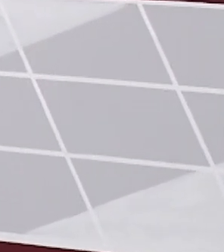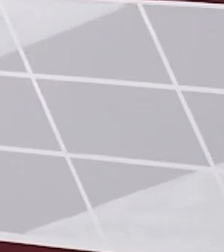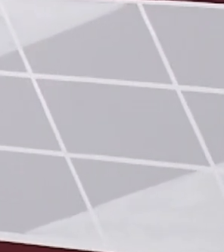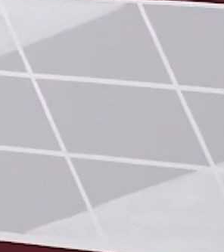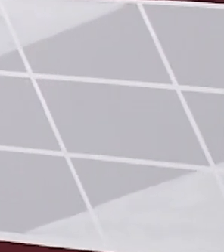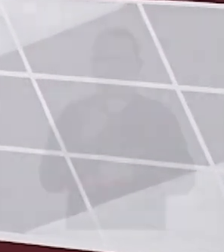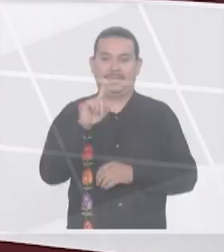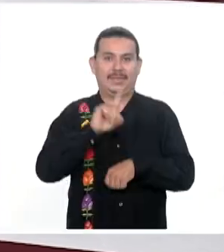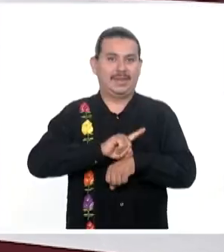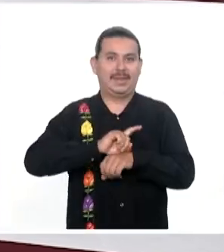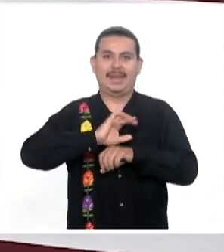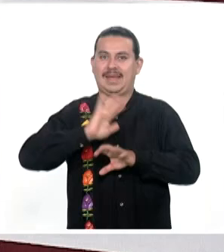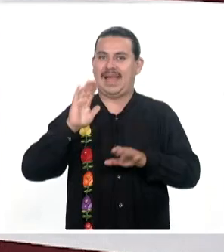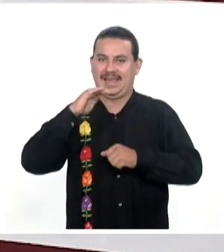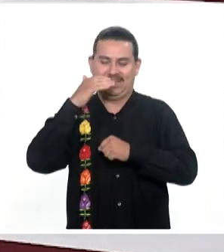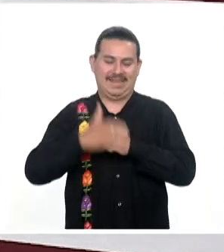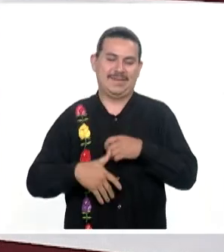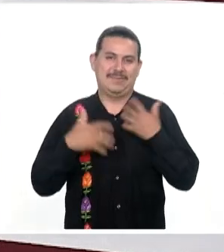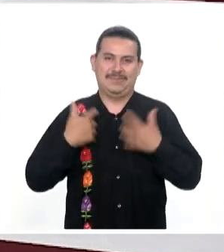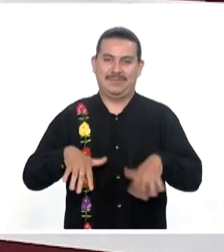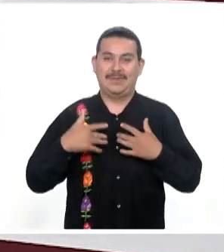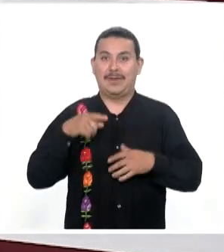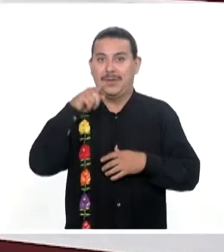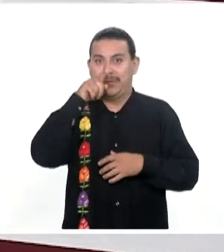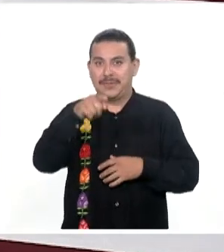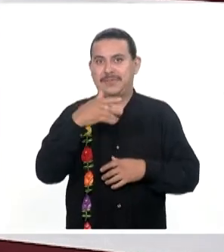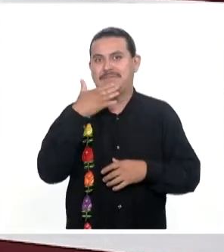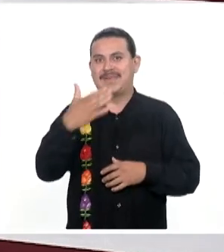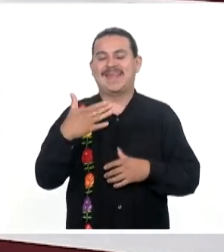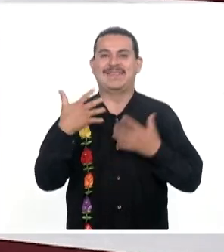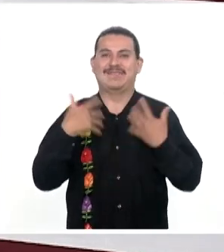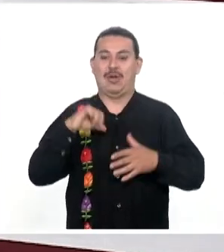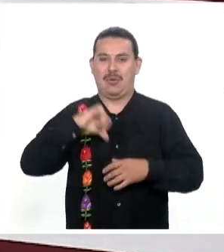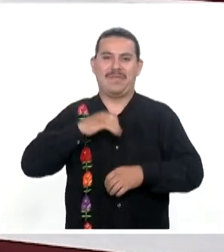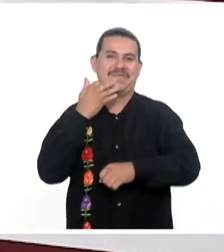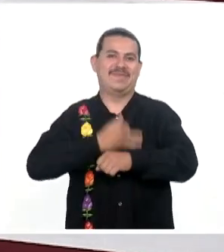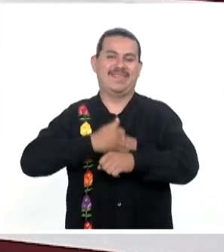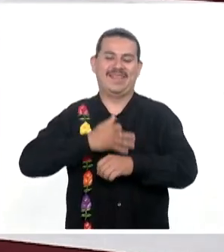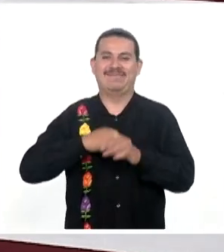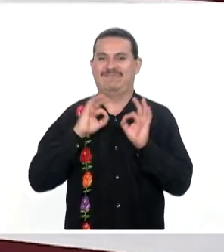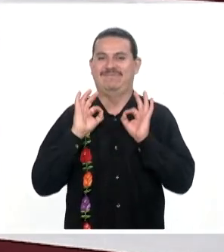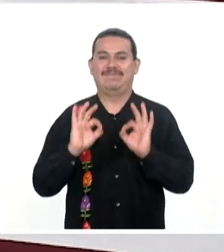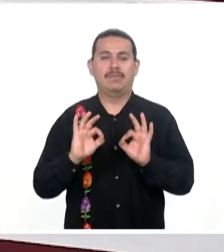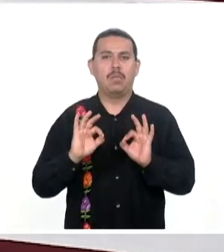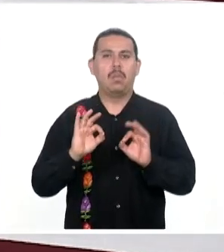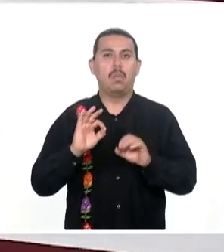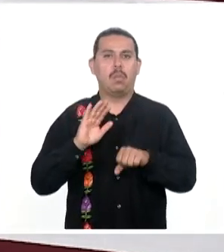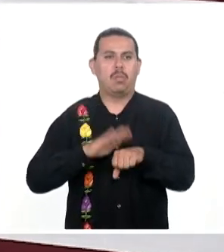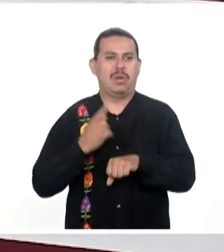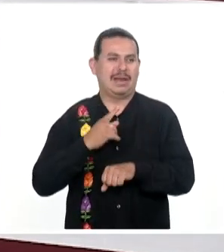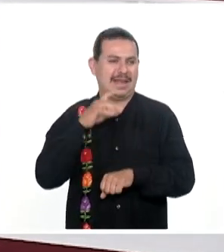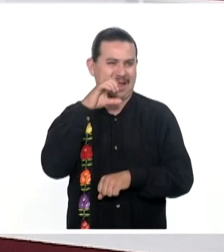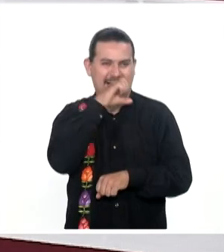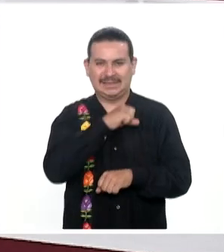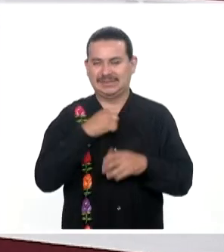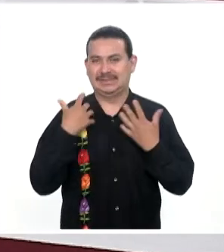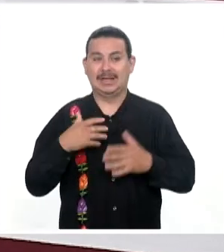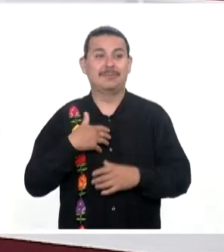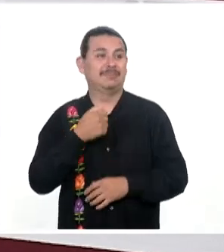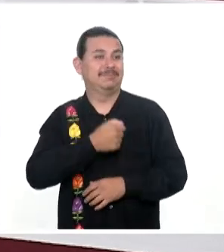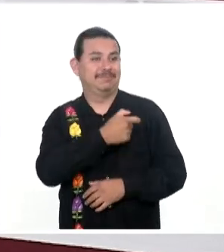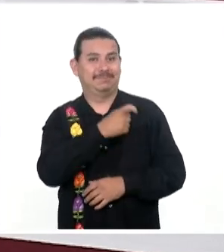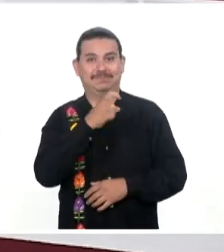queda Un solo día, ojalá esté Disfrutando de esta tarde A pesar del calor Saludo a mi